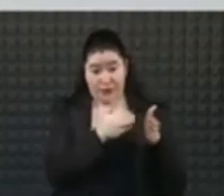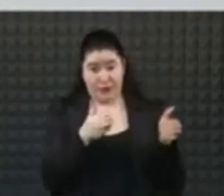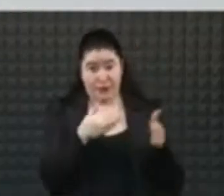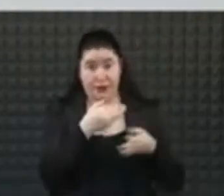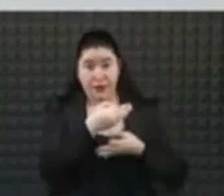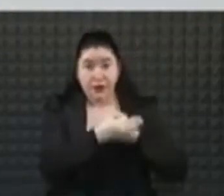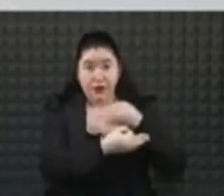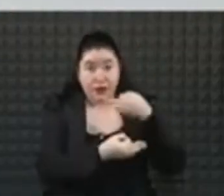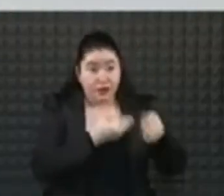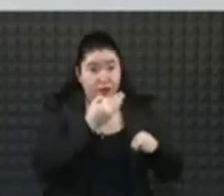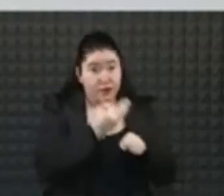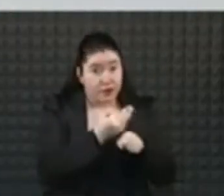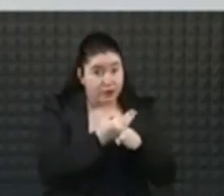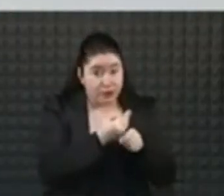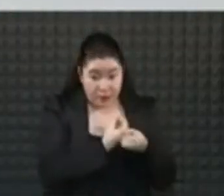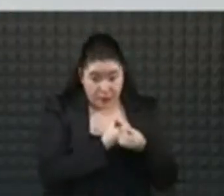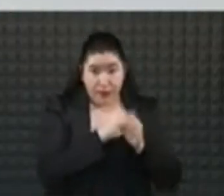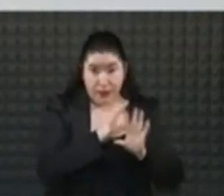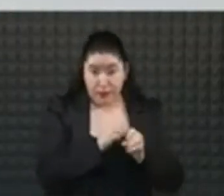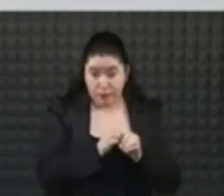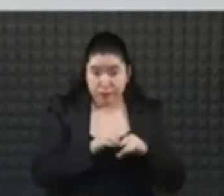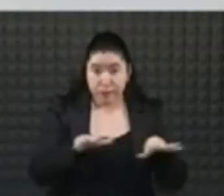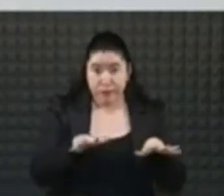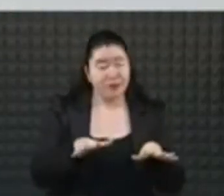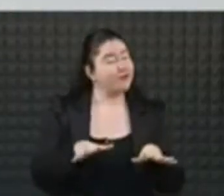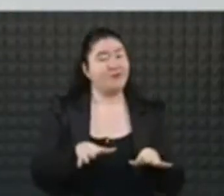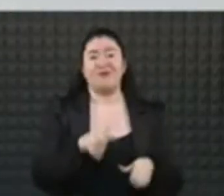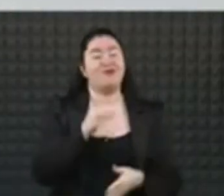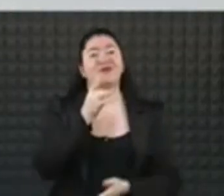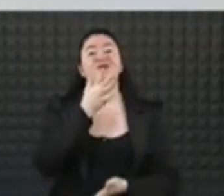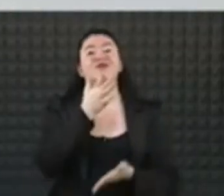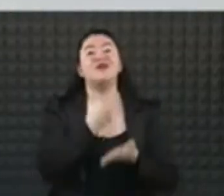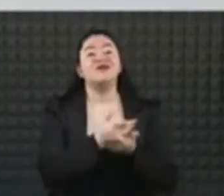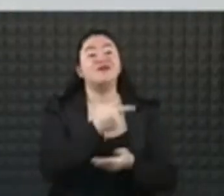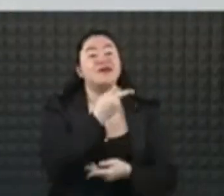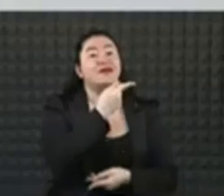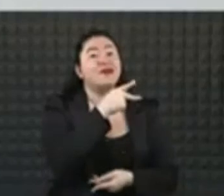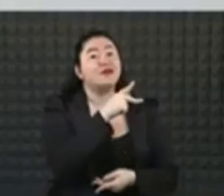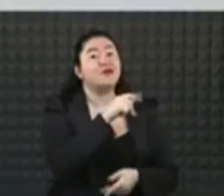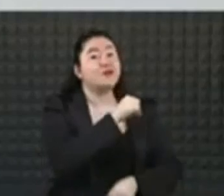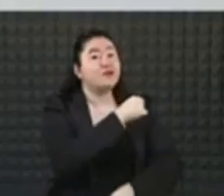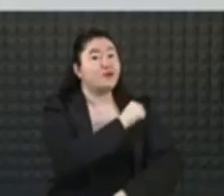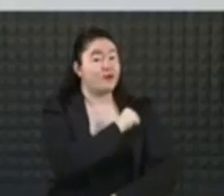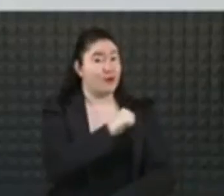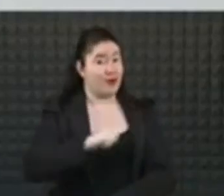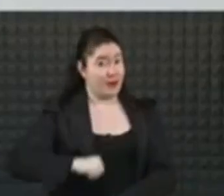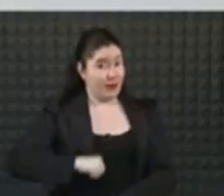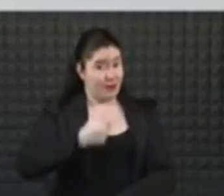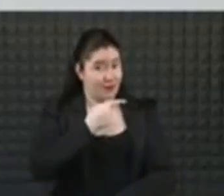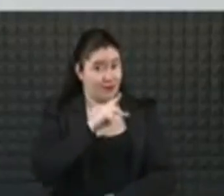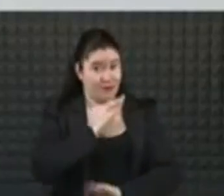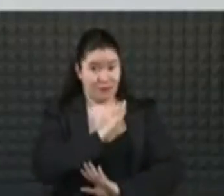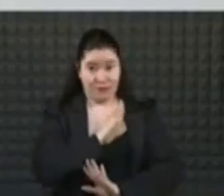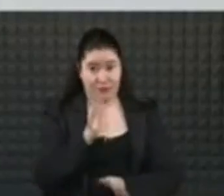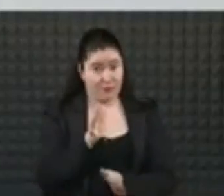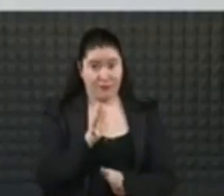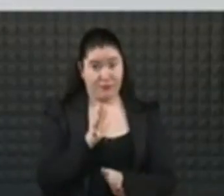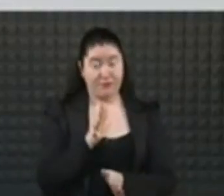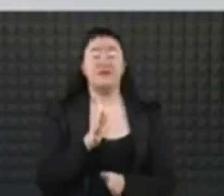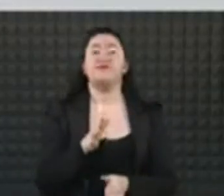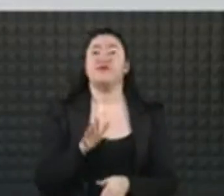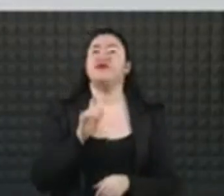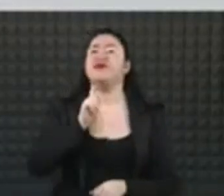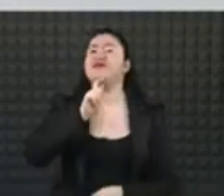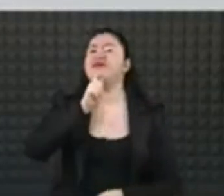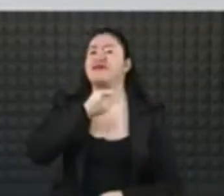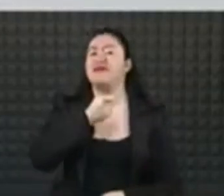18-29. En este caso, sí estamos pidiendo que solo acudan las personas que corresponden a las alcaldías que estamos iniciando. Es decir, las